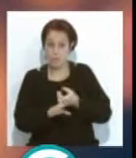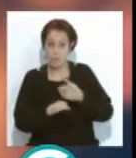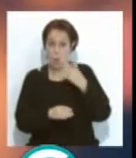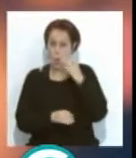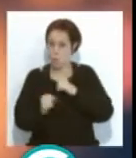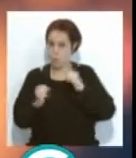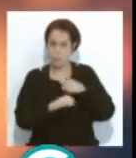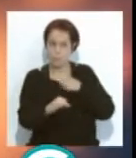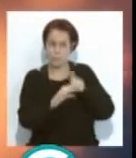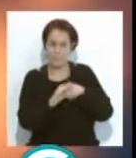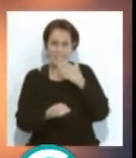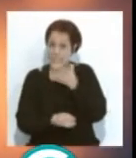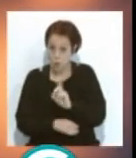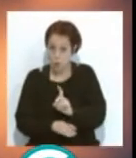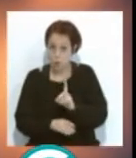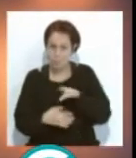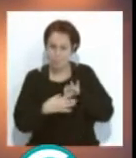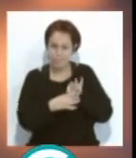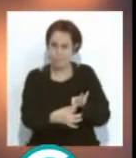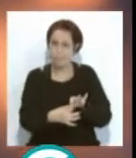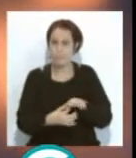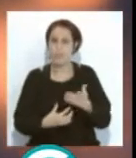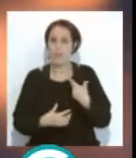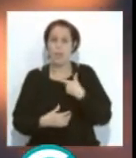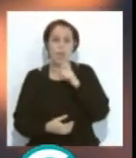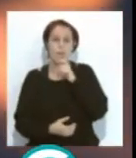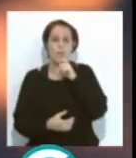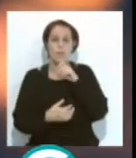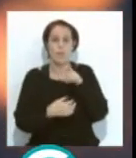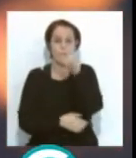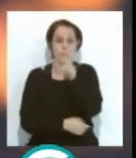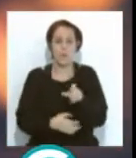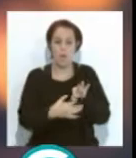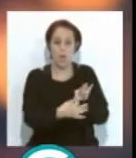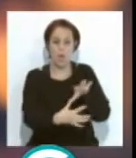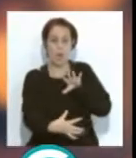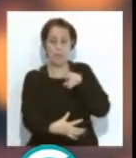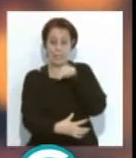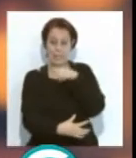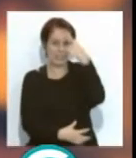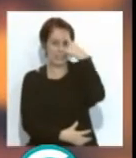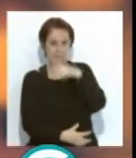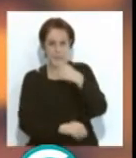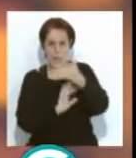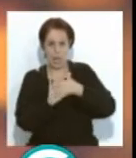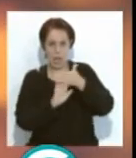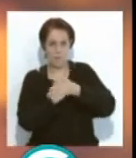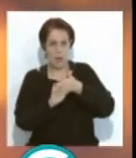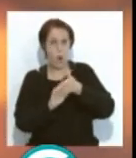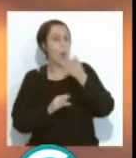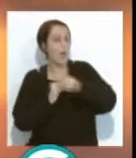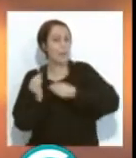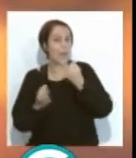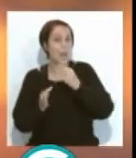acaba en el concurso está muy vinculado. Es muy difícil desvincular a una persona que sabe de lo que está hablando o lo que está haciendo,